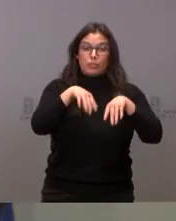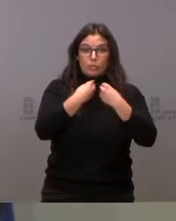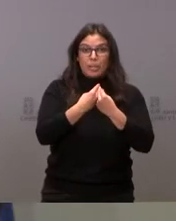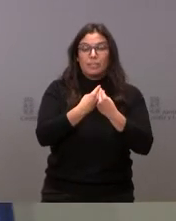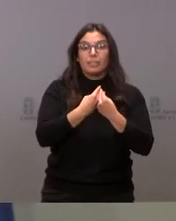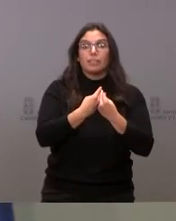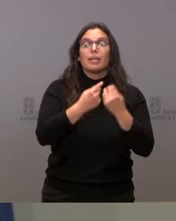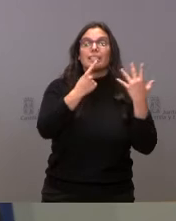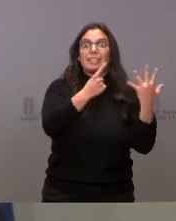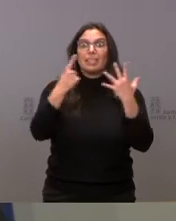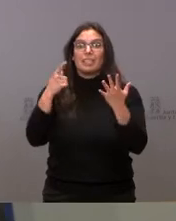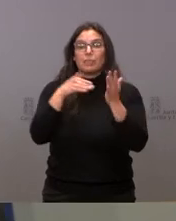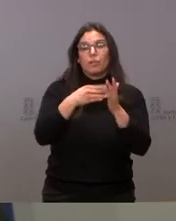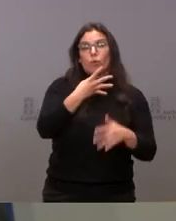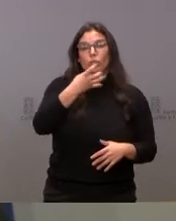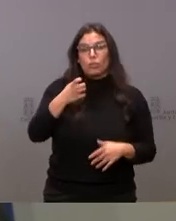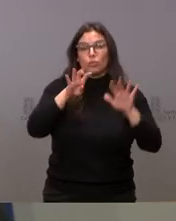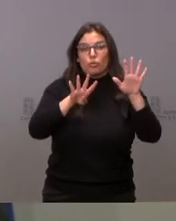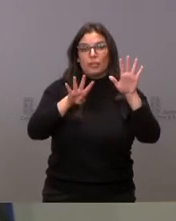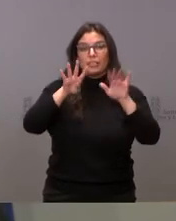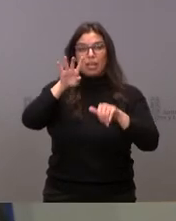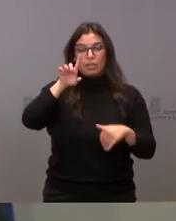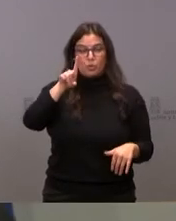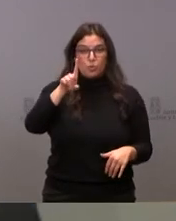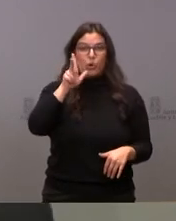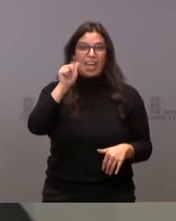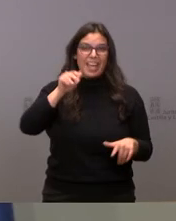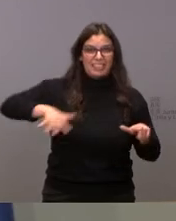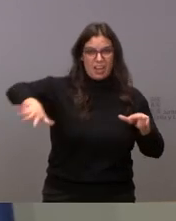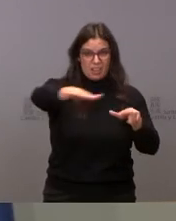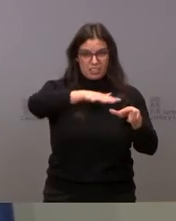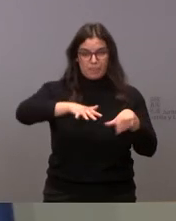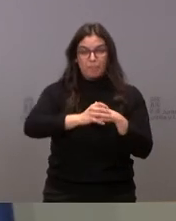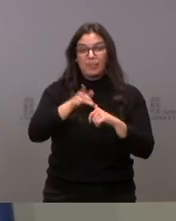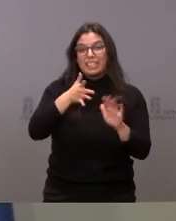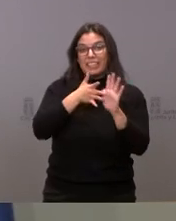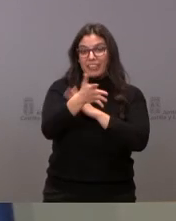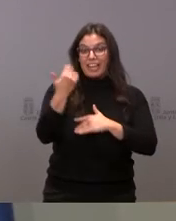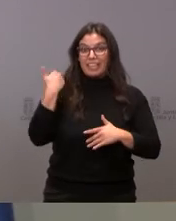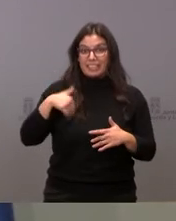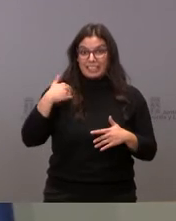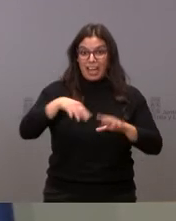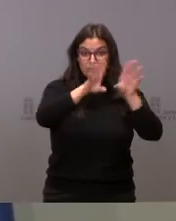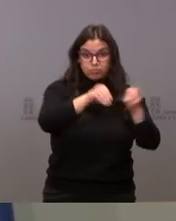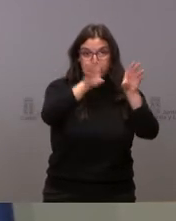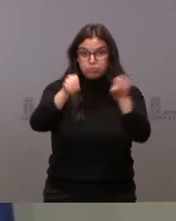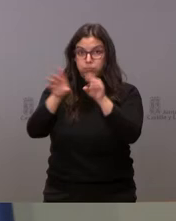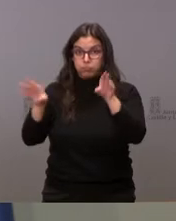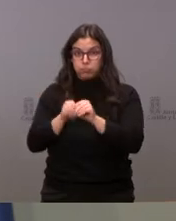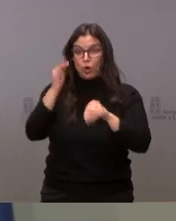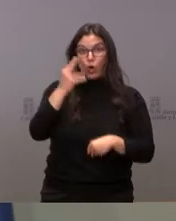66.491 hectáreas. Esto alcanza ya el 44%